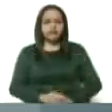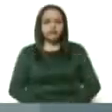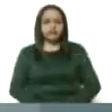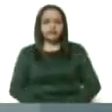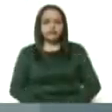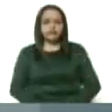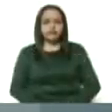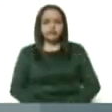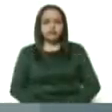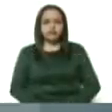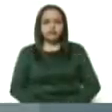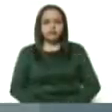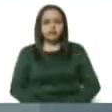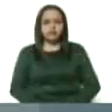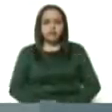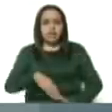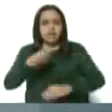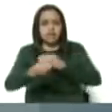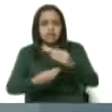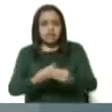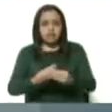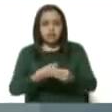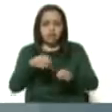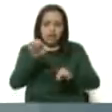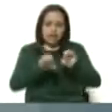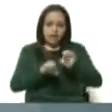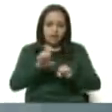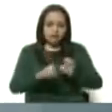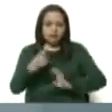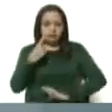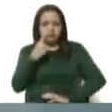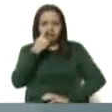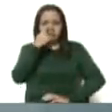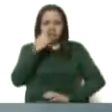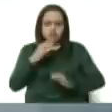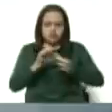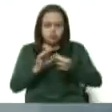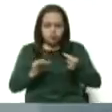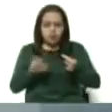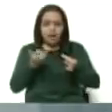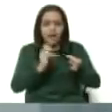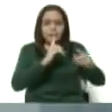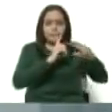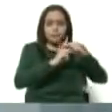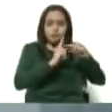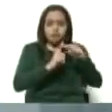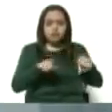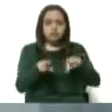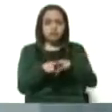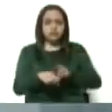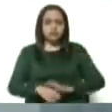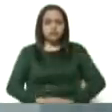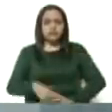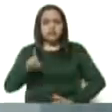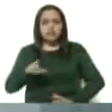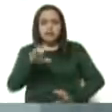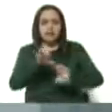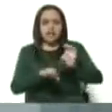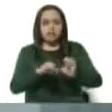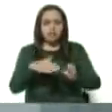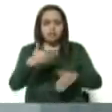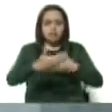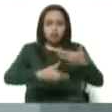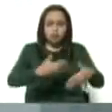-19. Se le realizó la prueba molecular que también dio positiva, la evaluación fue mala,